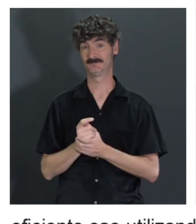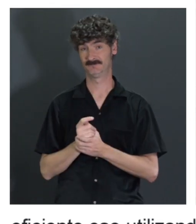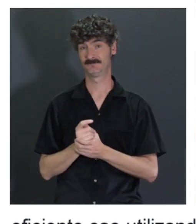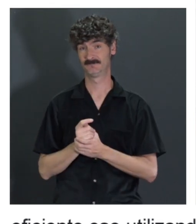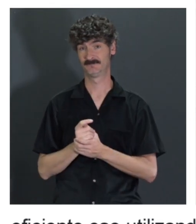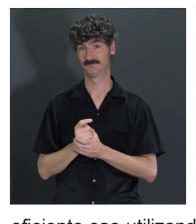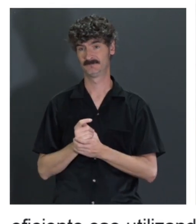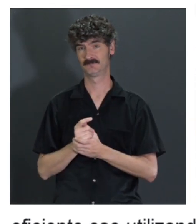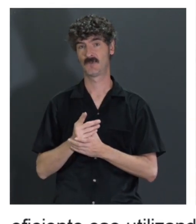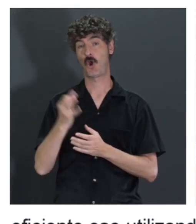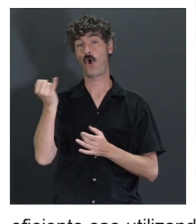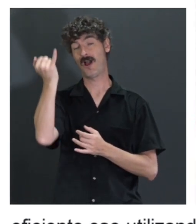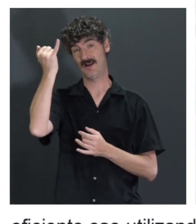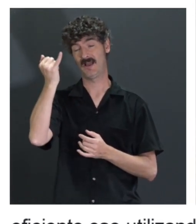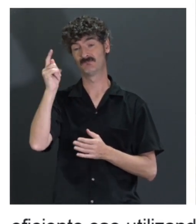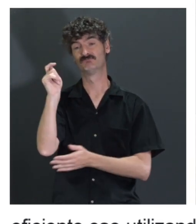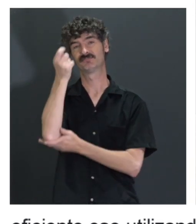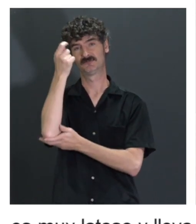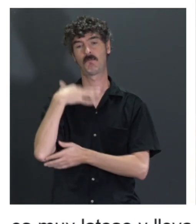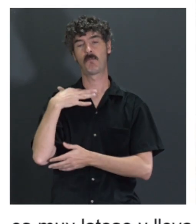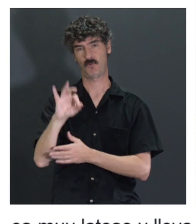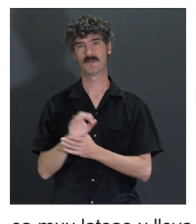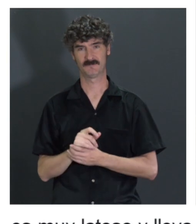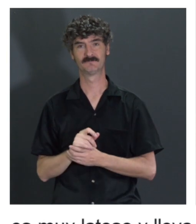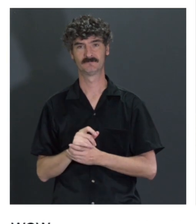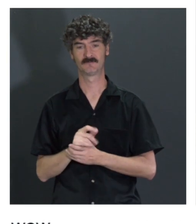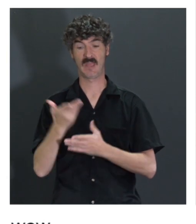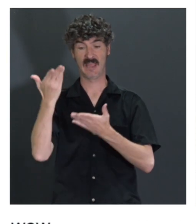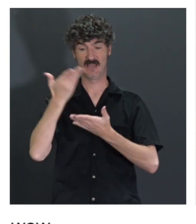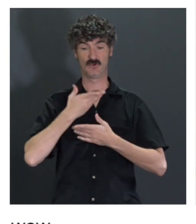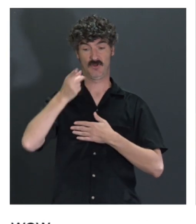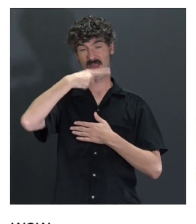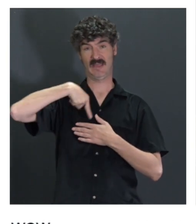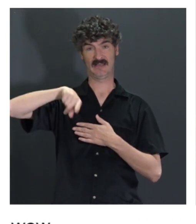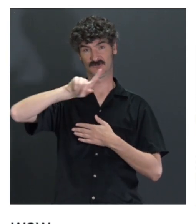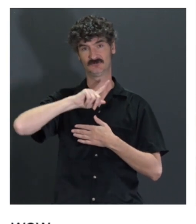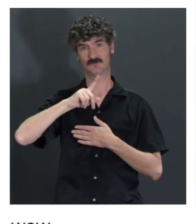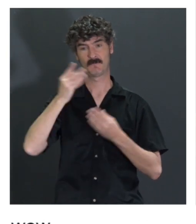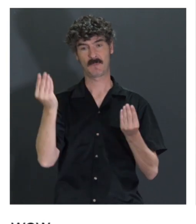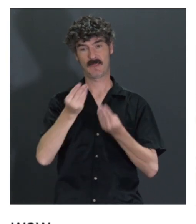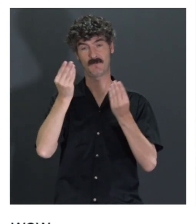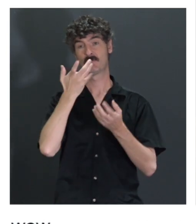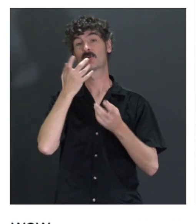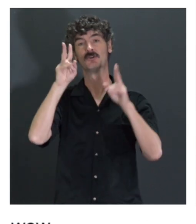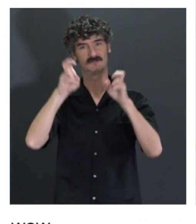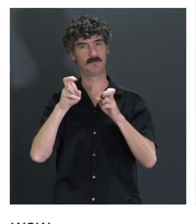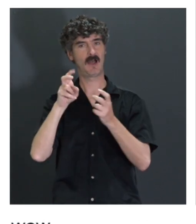Pues ojalá lo consigáis, porque efectivamente nos ayudaría a todos bastante, sobre todo con nuestra relación con la tienda.